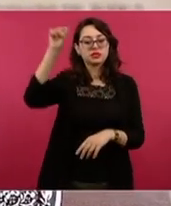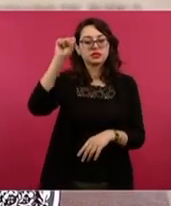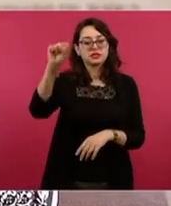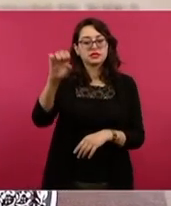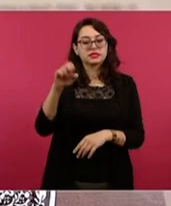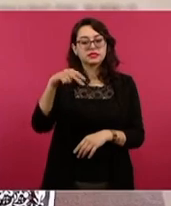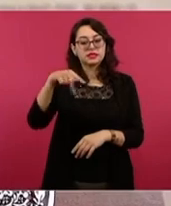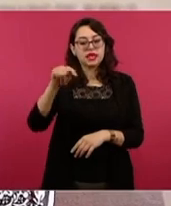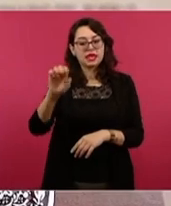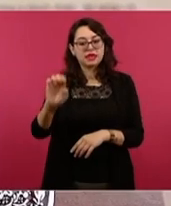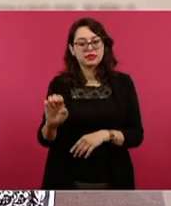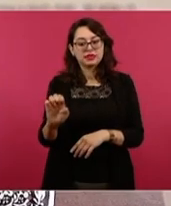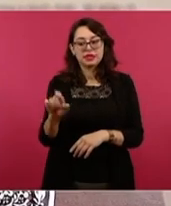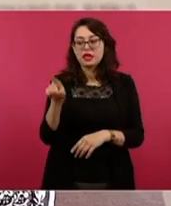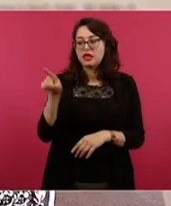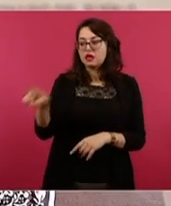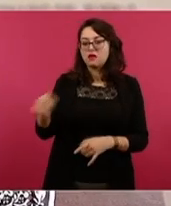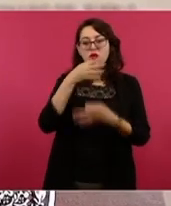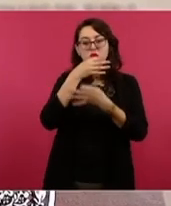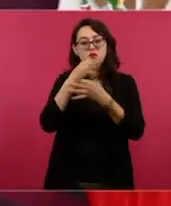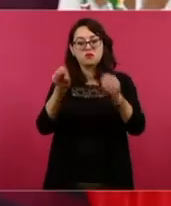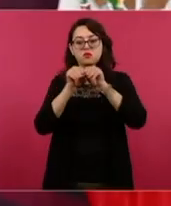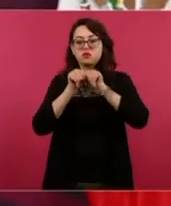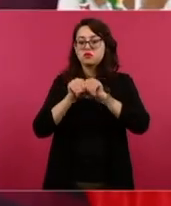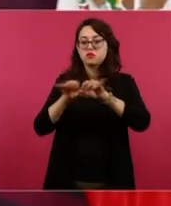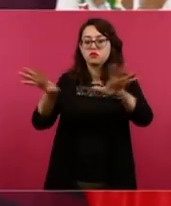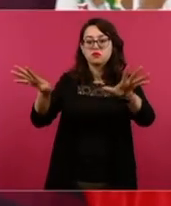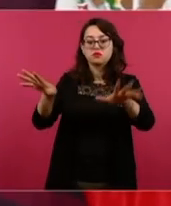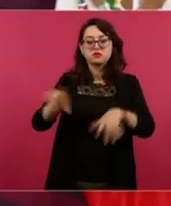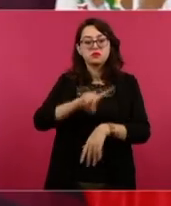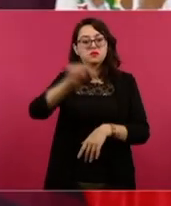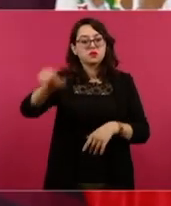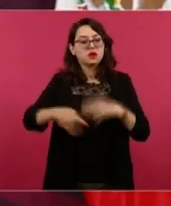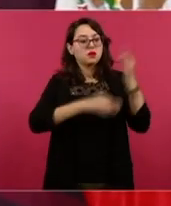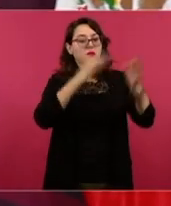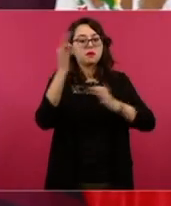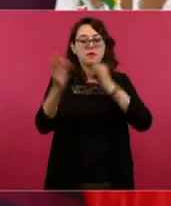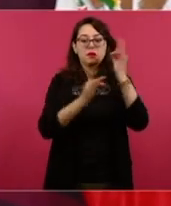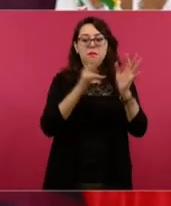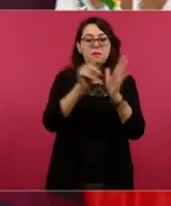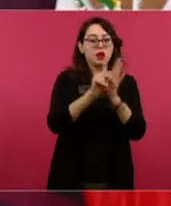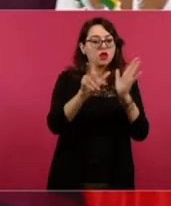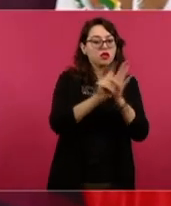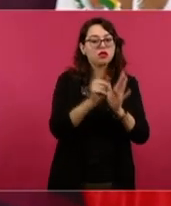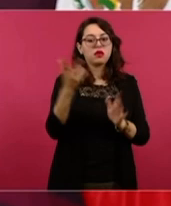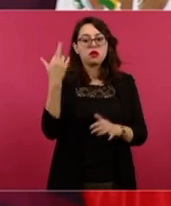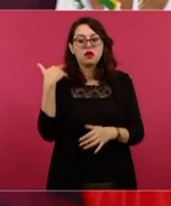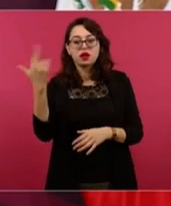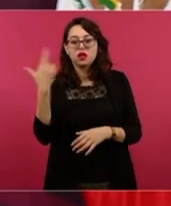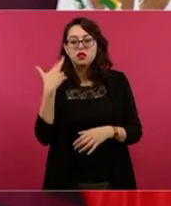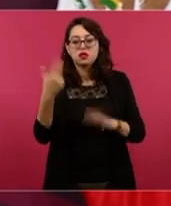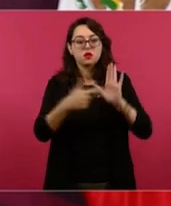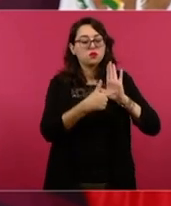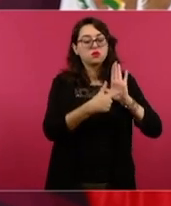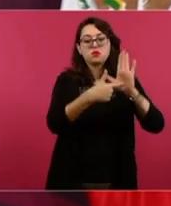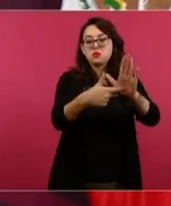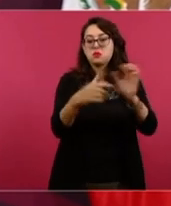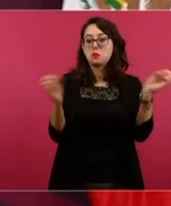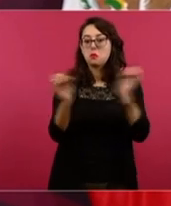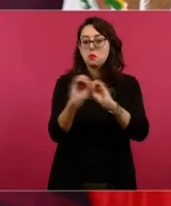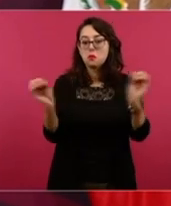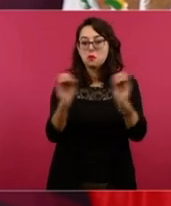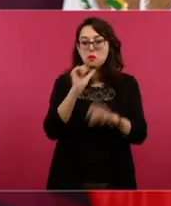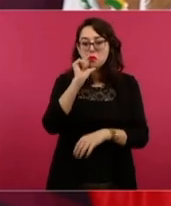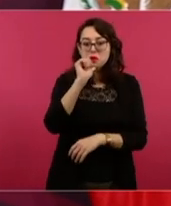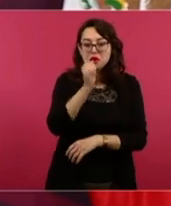Pasó de noche donde los maestros y su